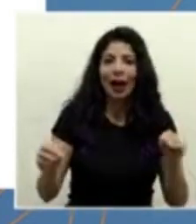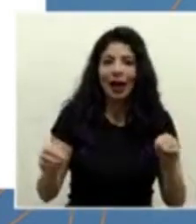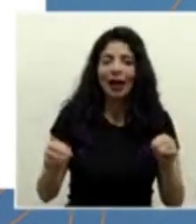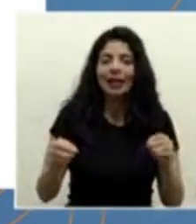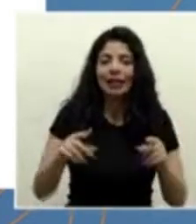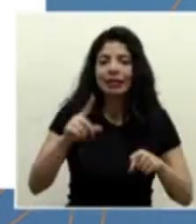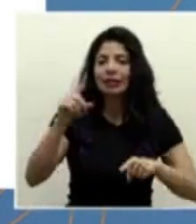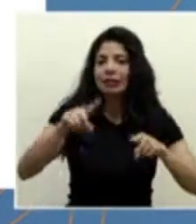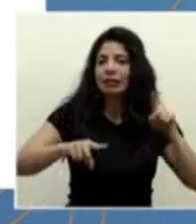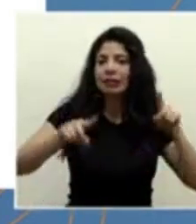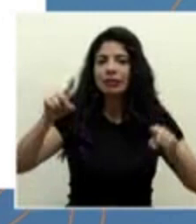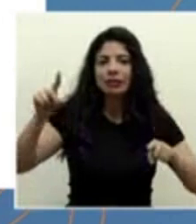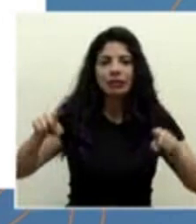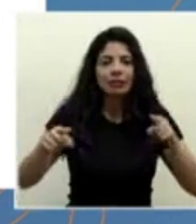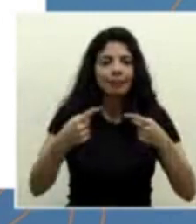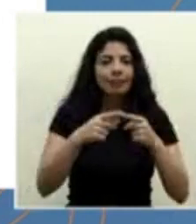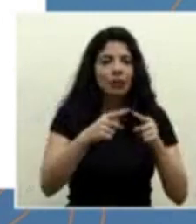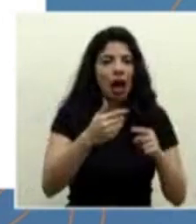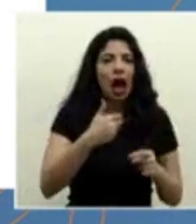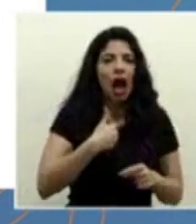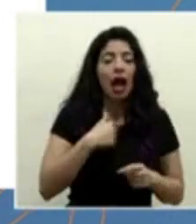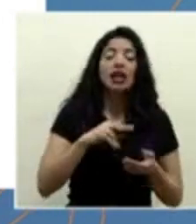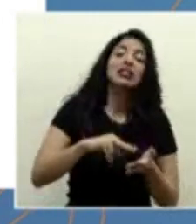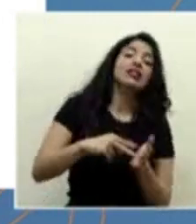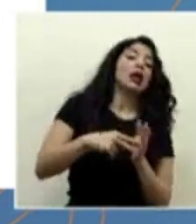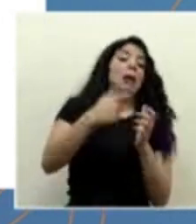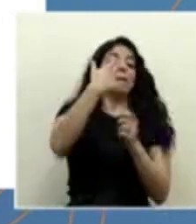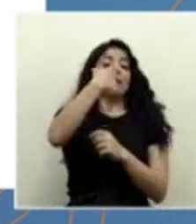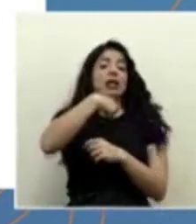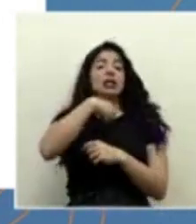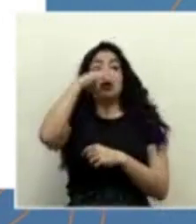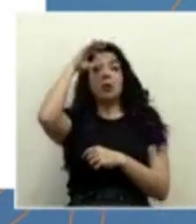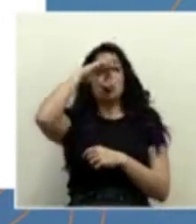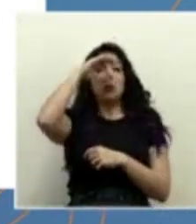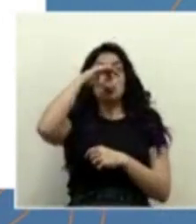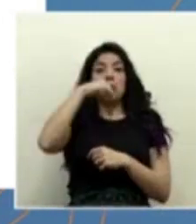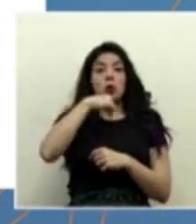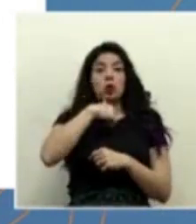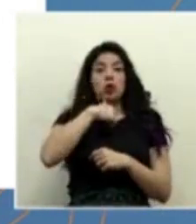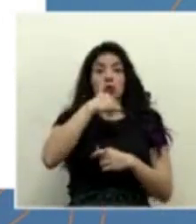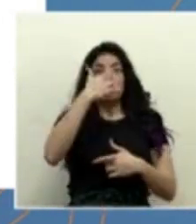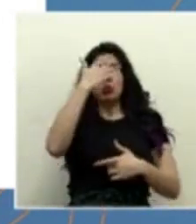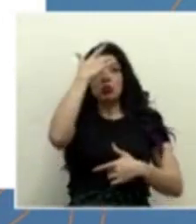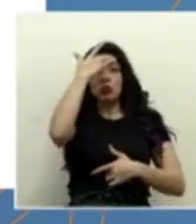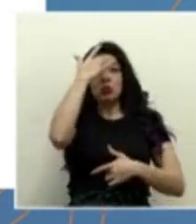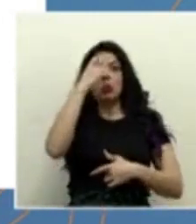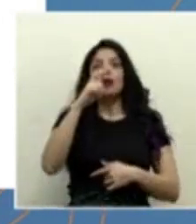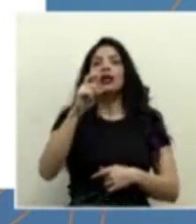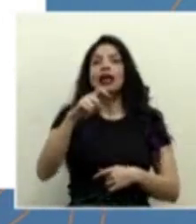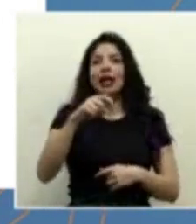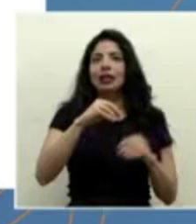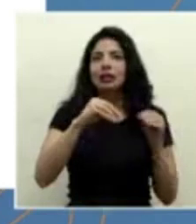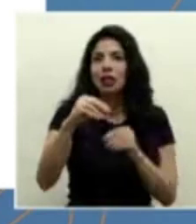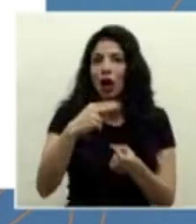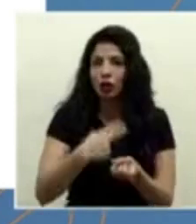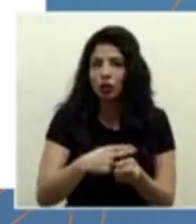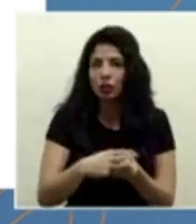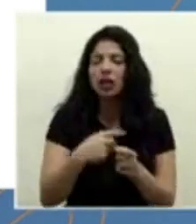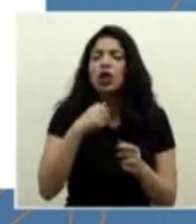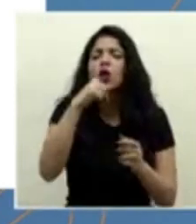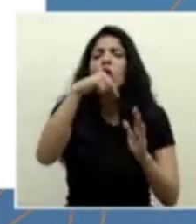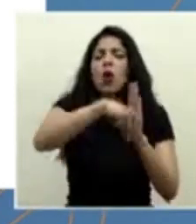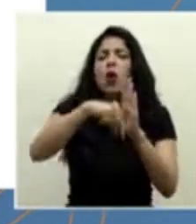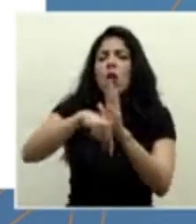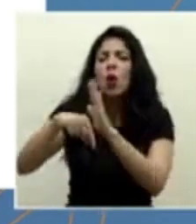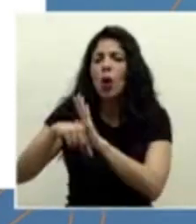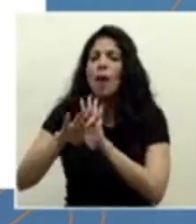diferentes supuestos. Entonces aquí, por ejemplo, personas no diagnosticadas que requieren hospitalización, asumimos un 1%, igual no voy entrar en detalle de todas,